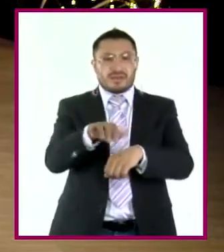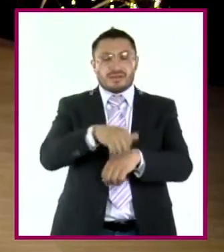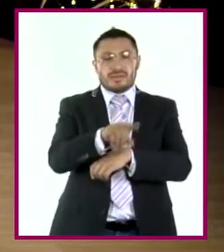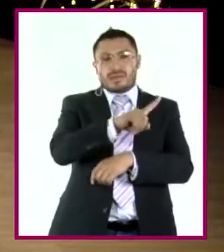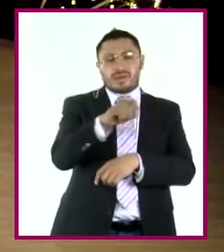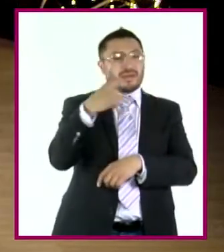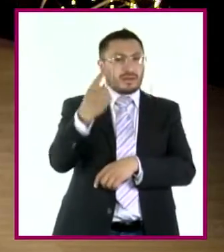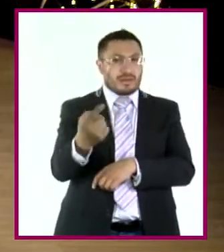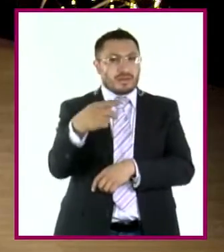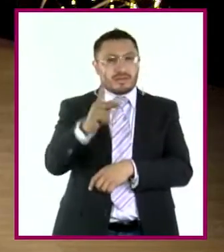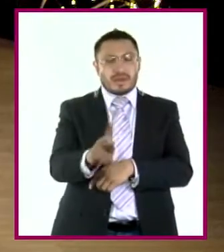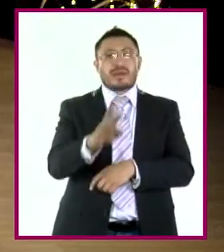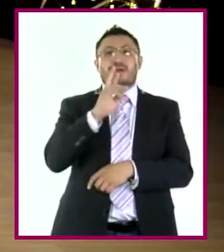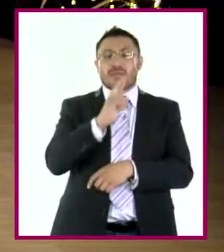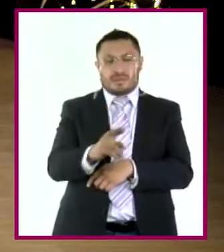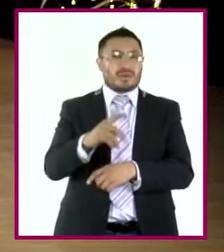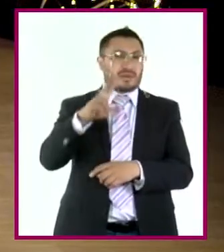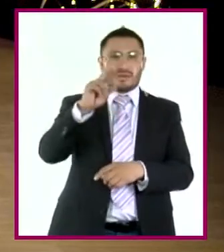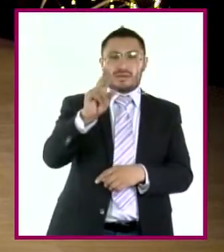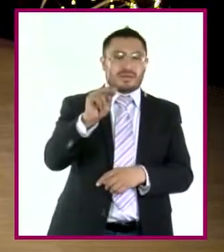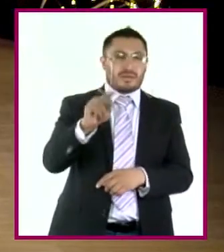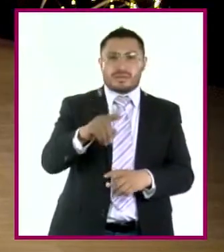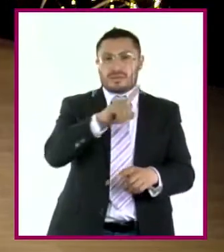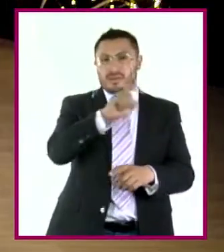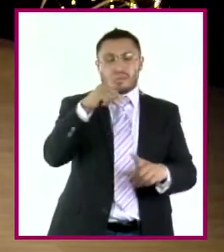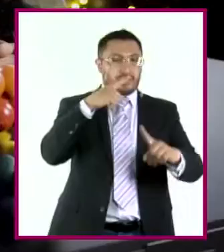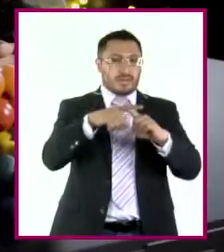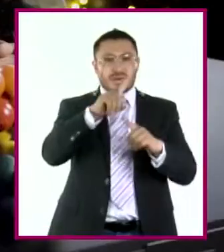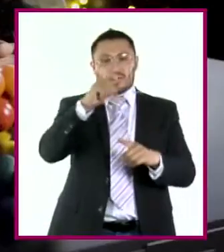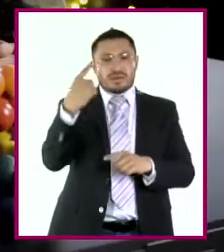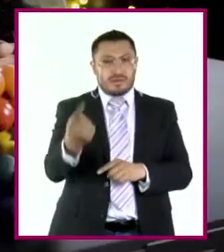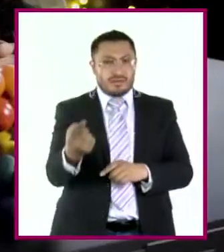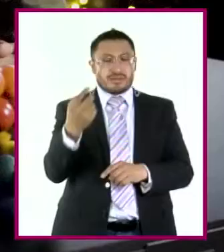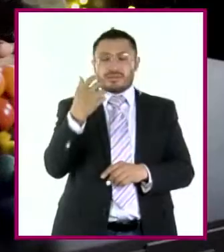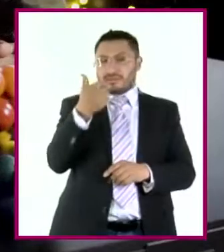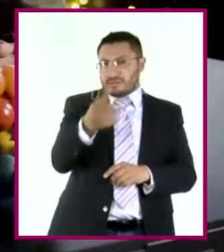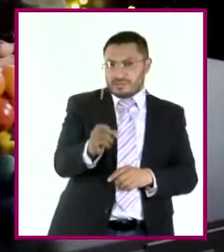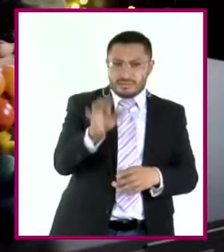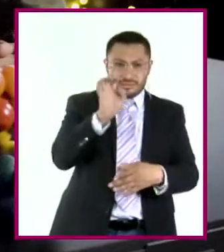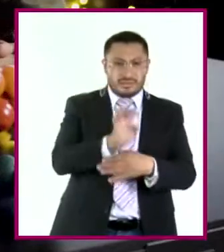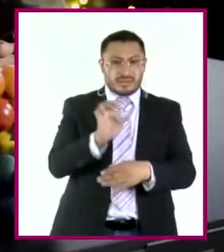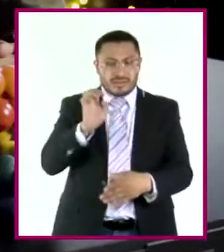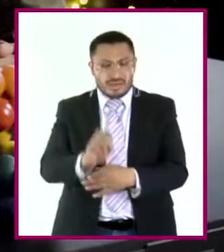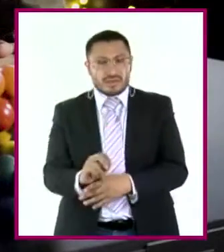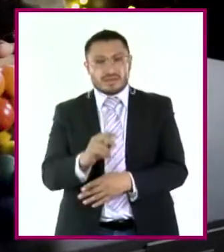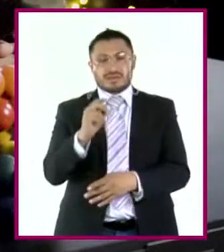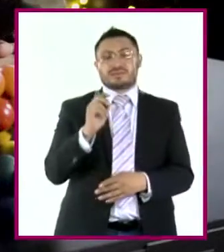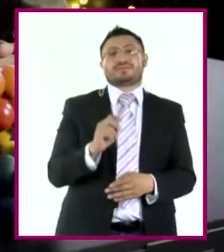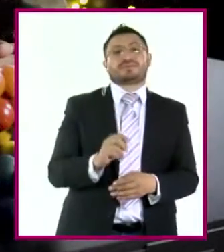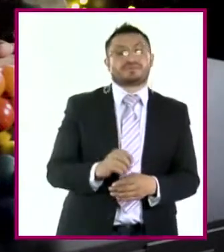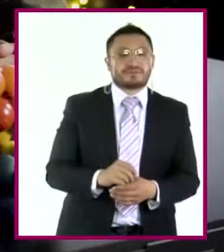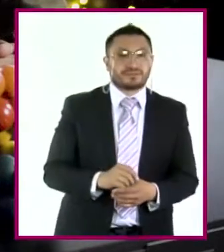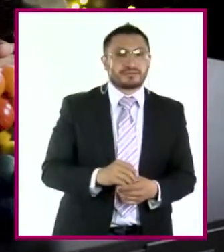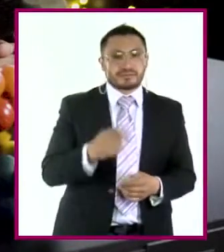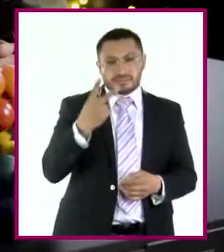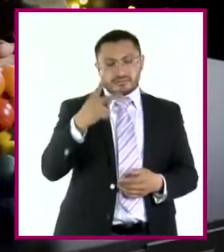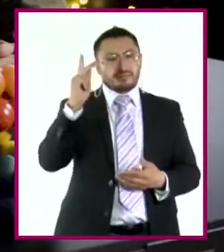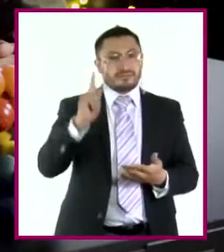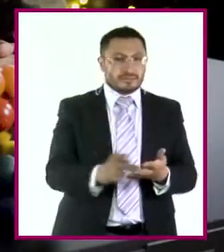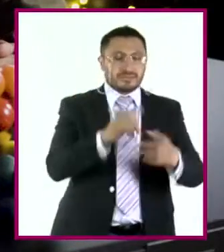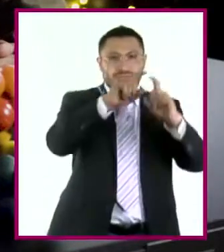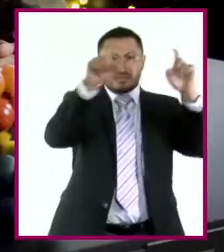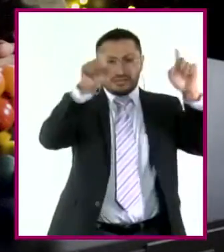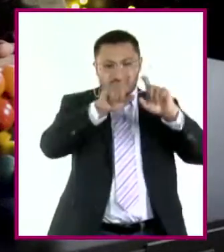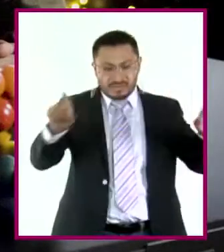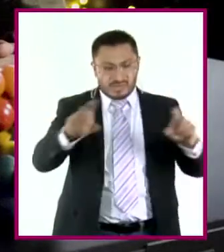el resultado final no es 100 por 101. Si lo dijimos así, estaríamos sumando dos veces los números del 1 al 100. Los